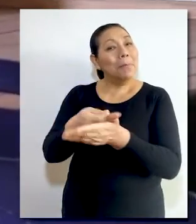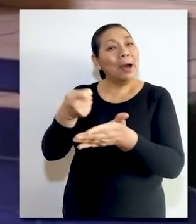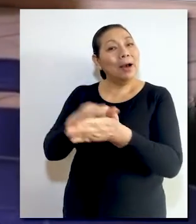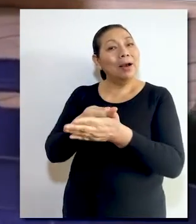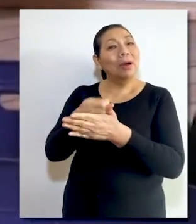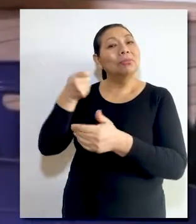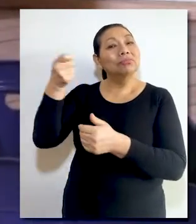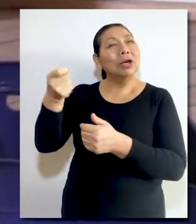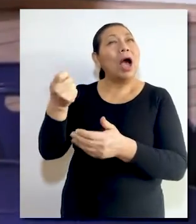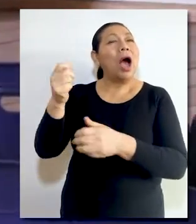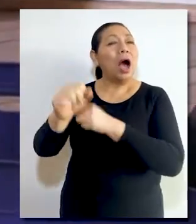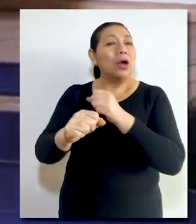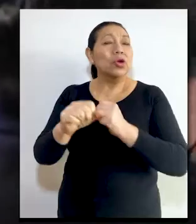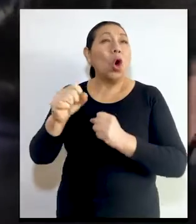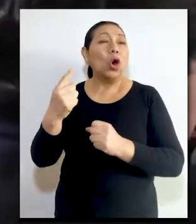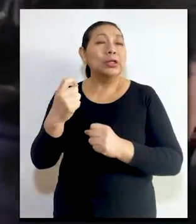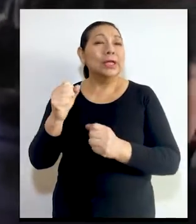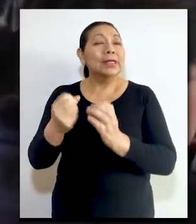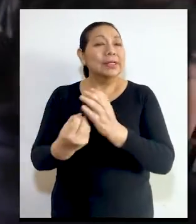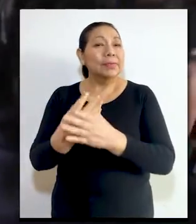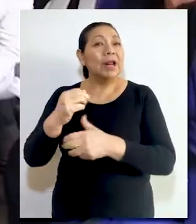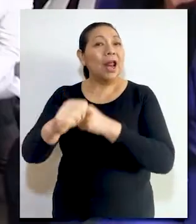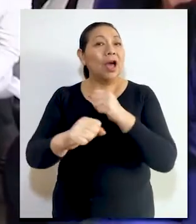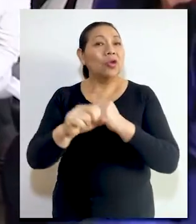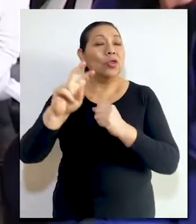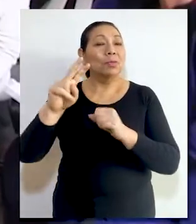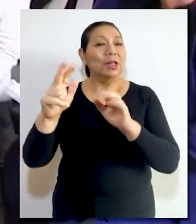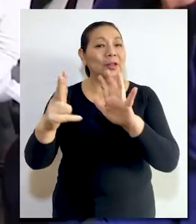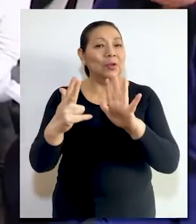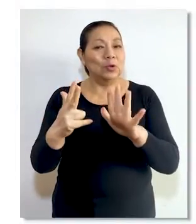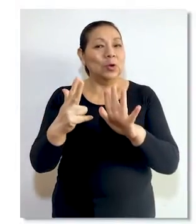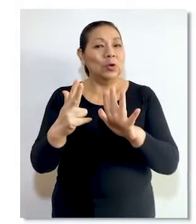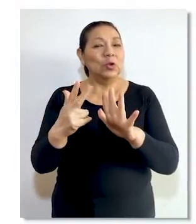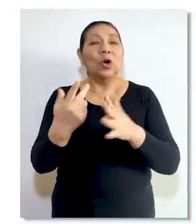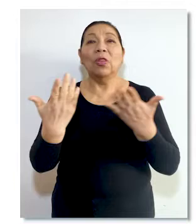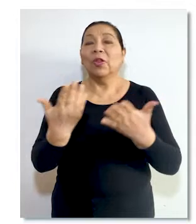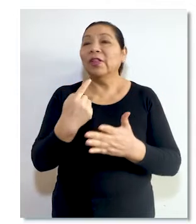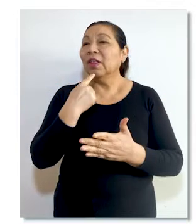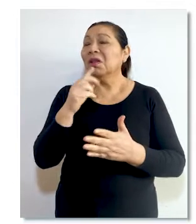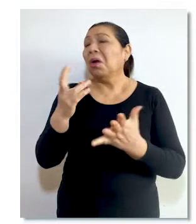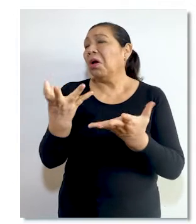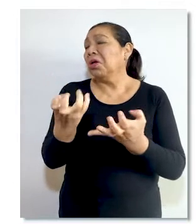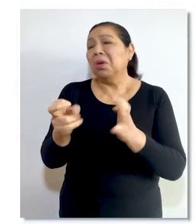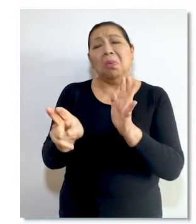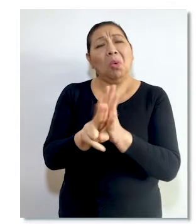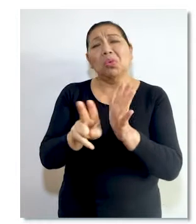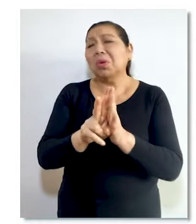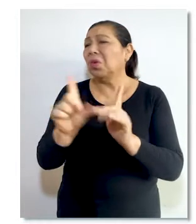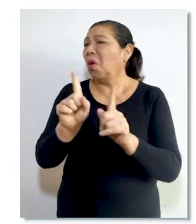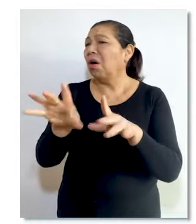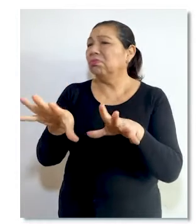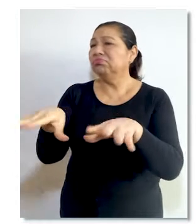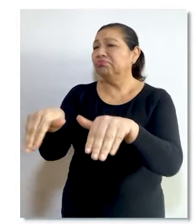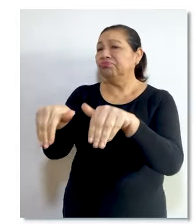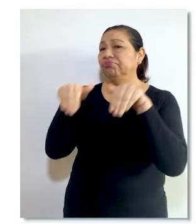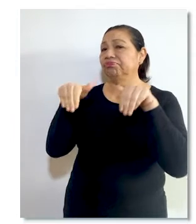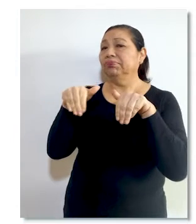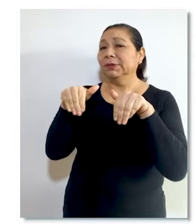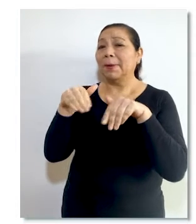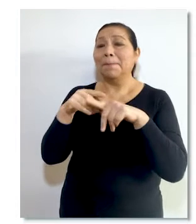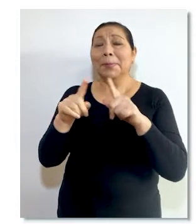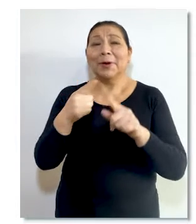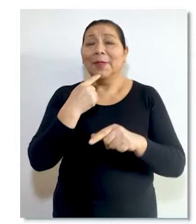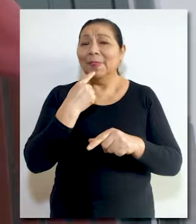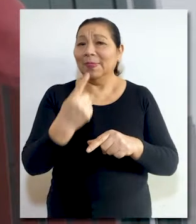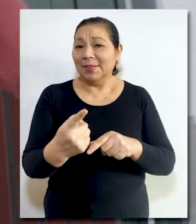devolución de sus aportes desde el 11 de septiembre de 2018, en que manifiesta su voluntad de dejar de pertenecer a la entidad.